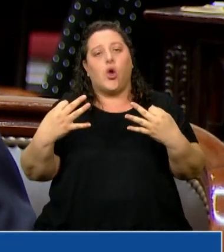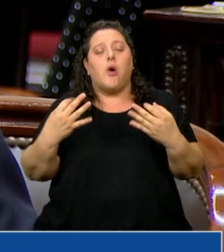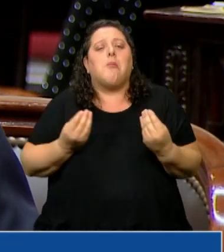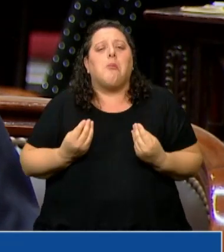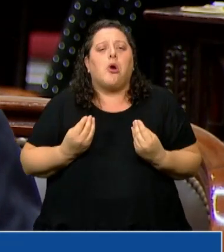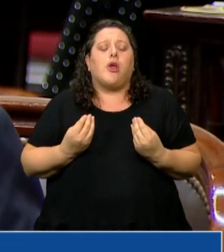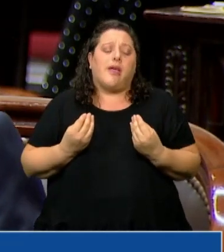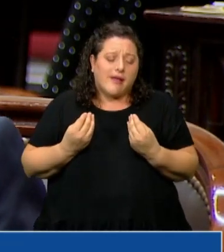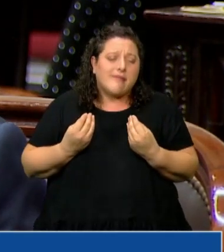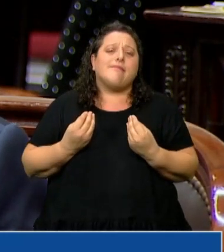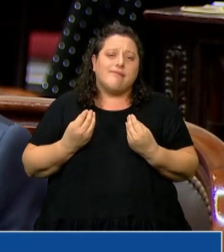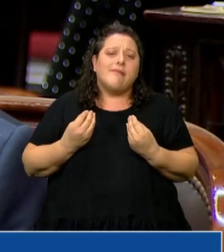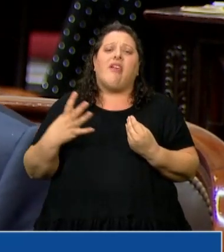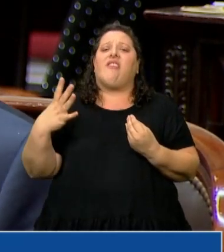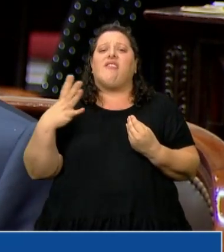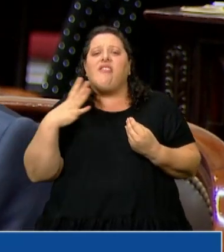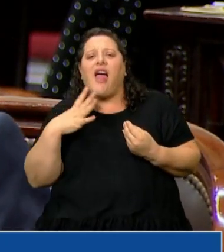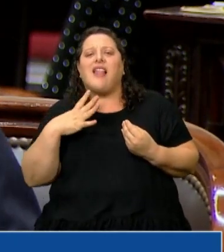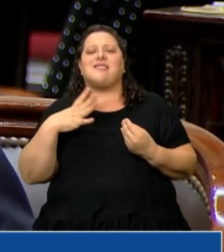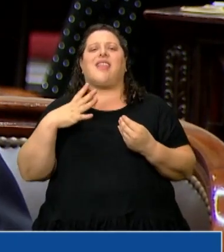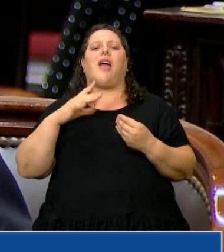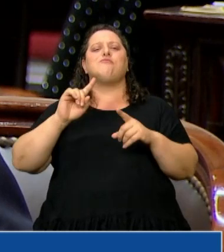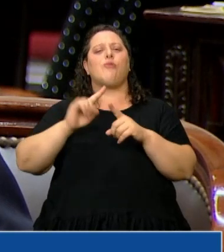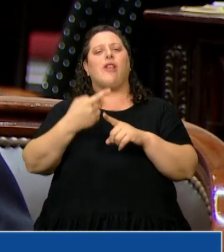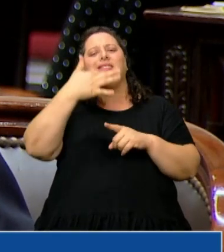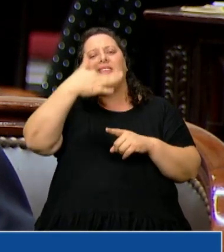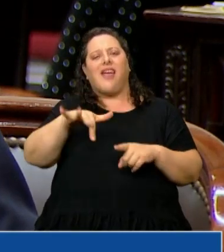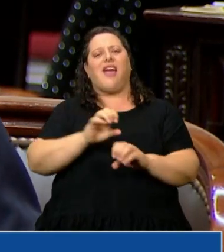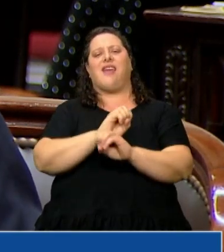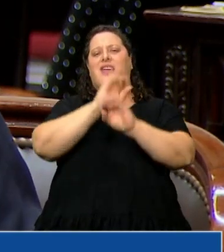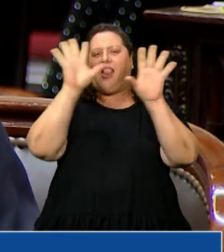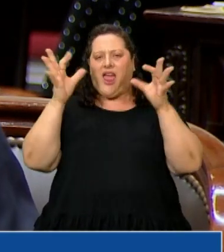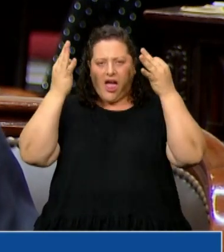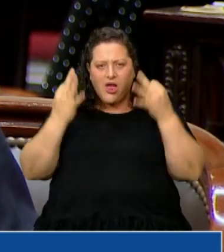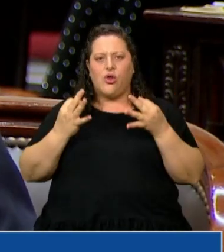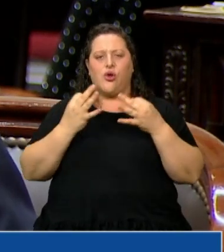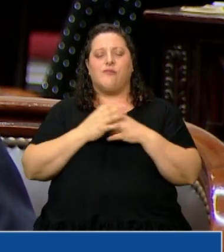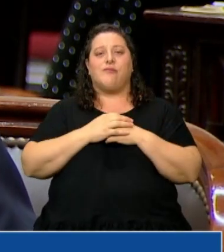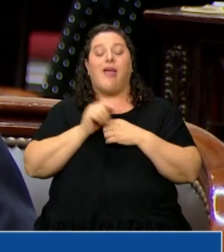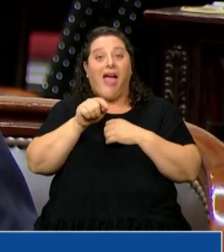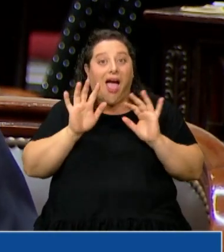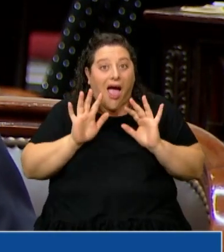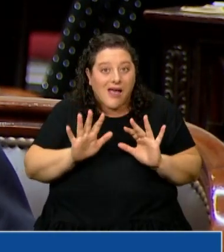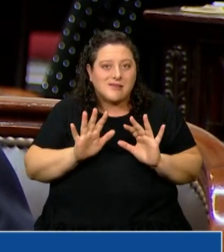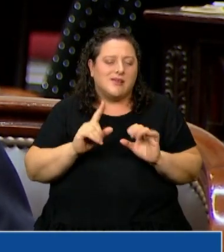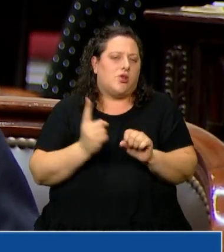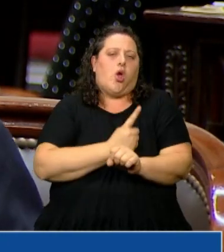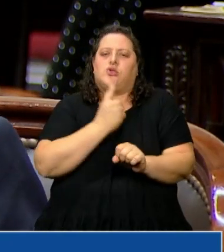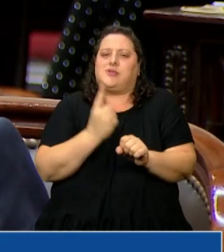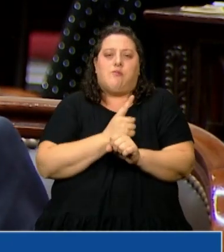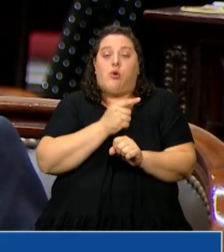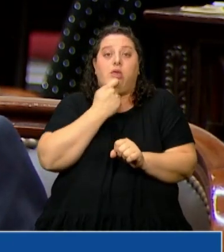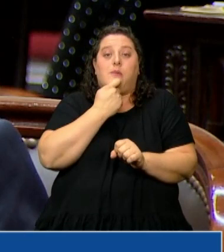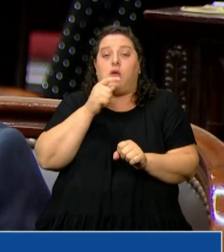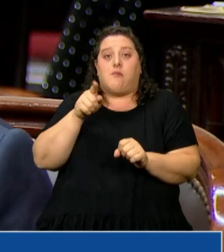de una falta de entendimiento político. Y esto no puede pasar también al momento